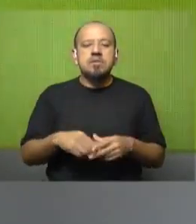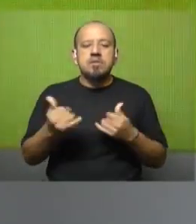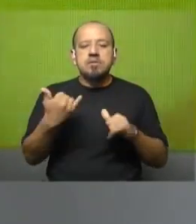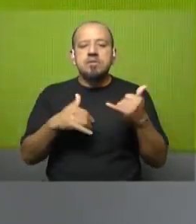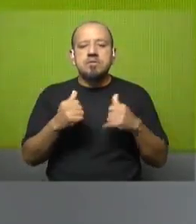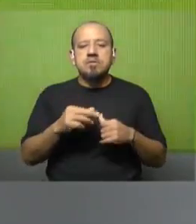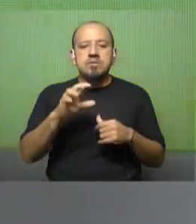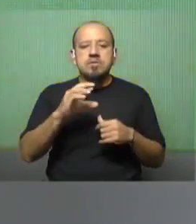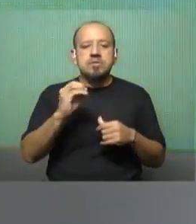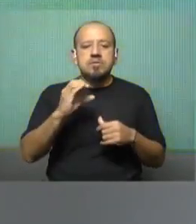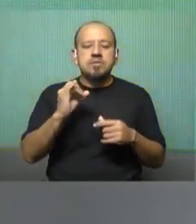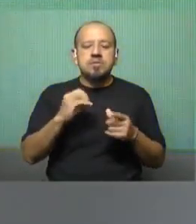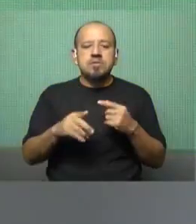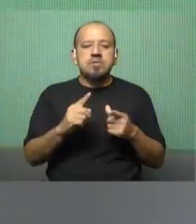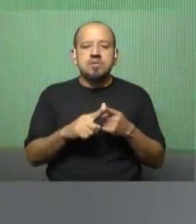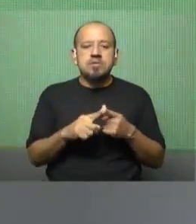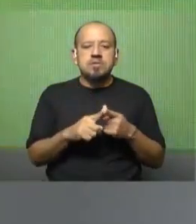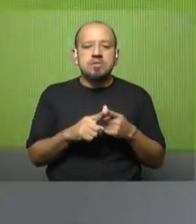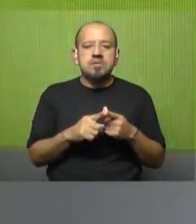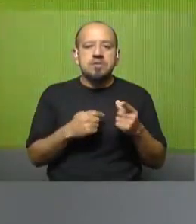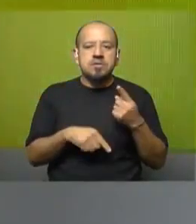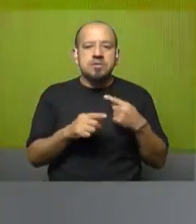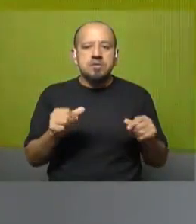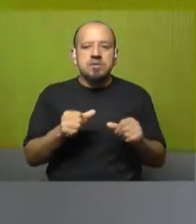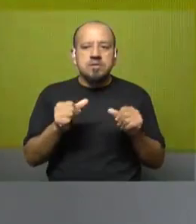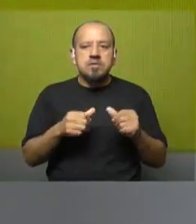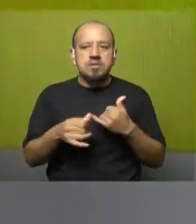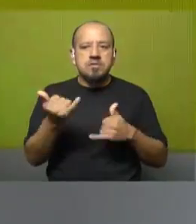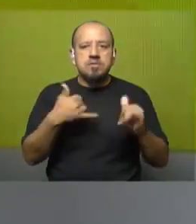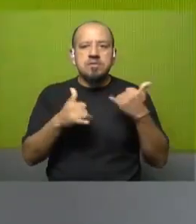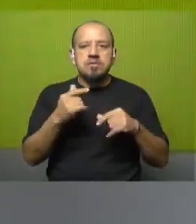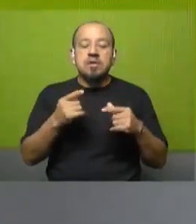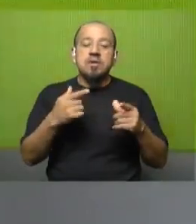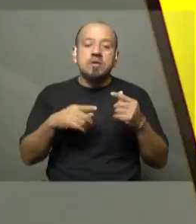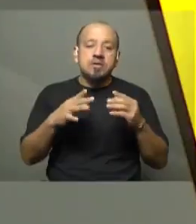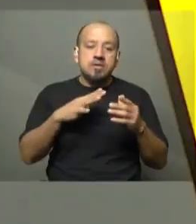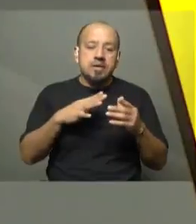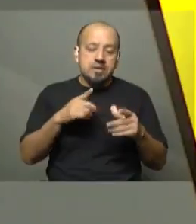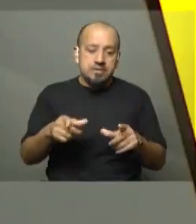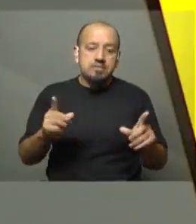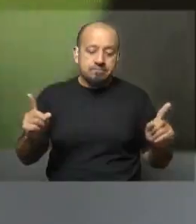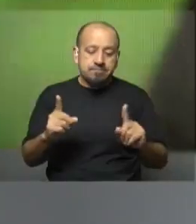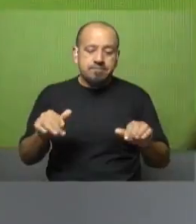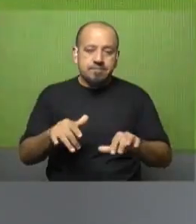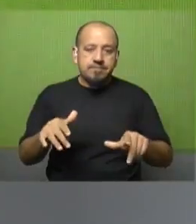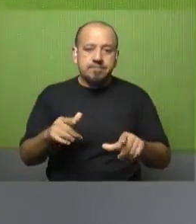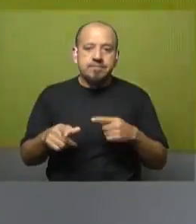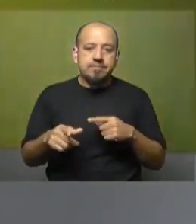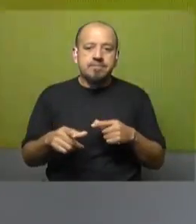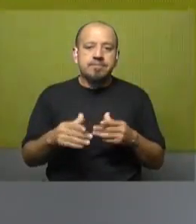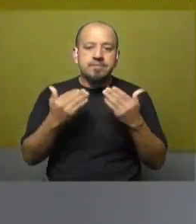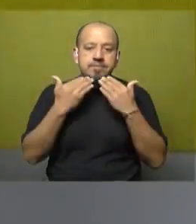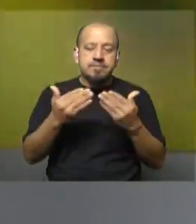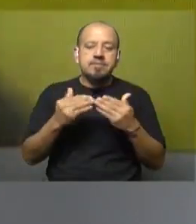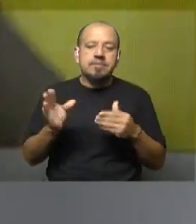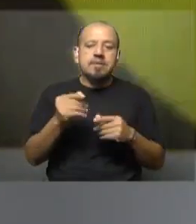A Rocío, creo que tú también la mencionaste, que nos edita estas maravillas de informes, hace que el informe tenga forma. Y, bueno, gracias